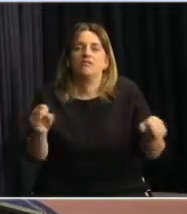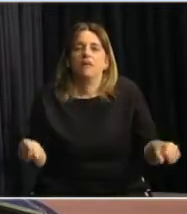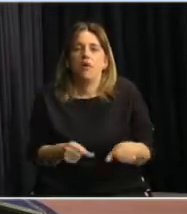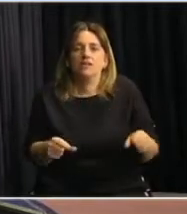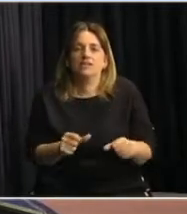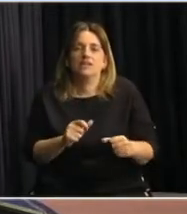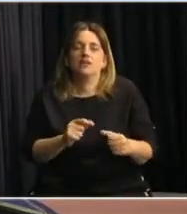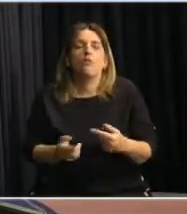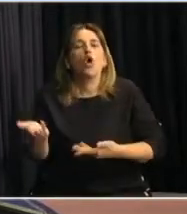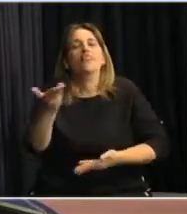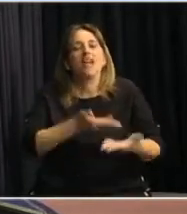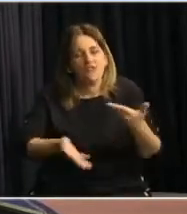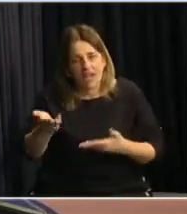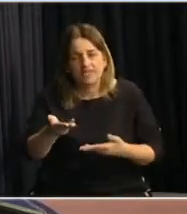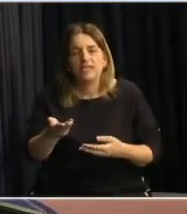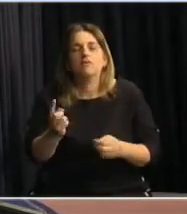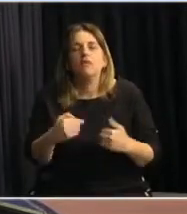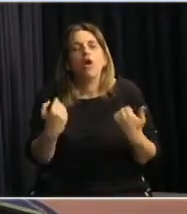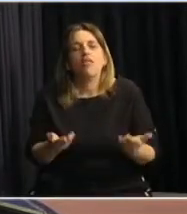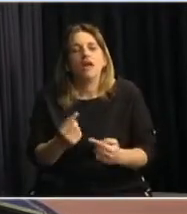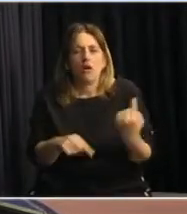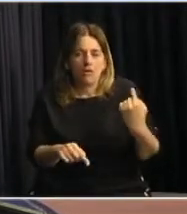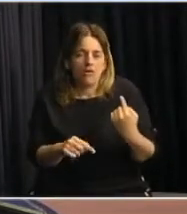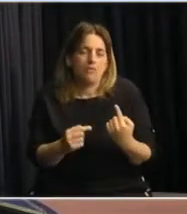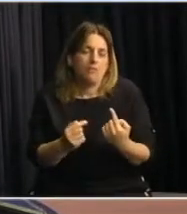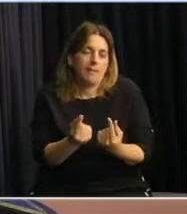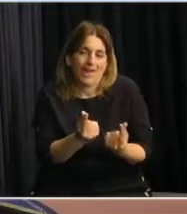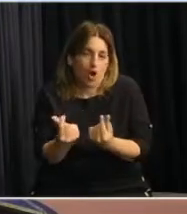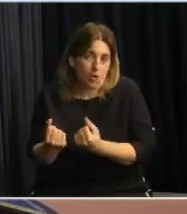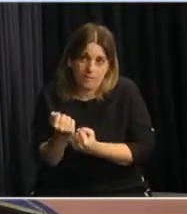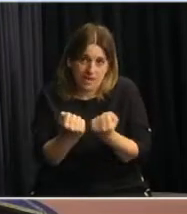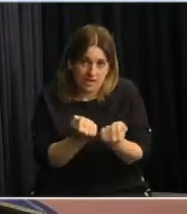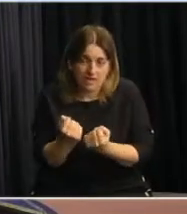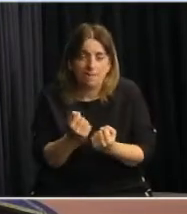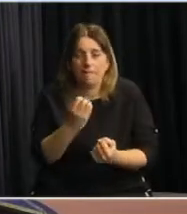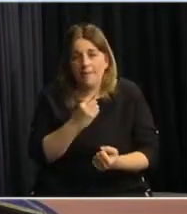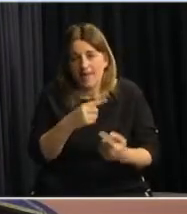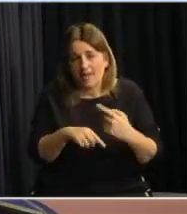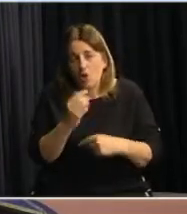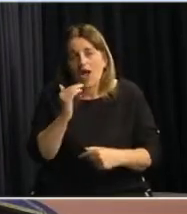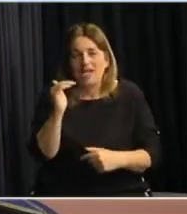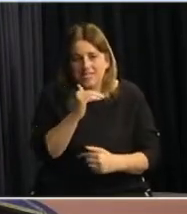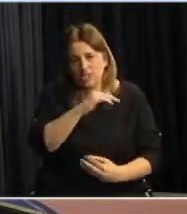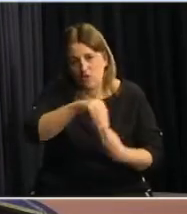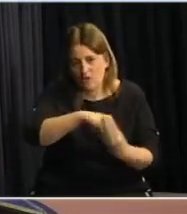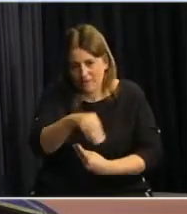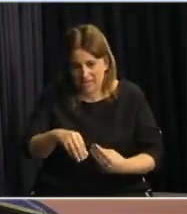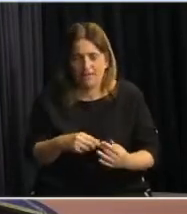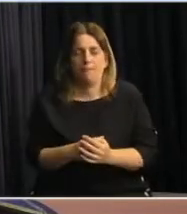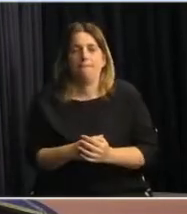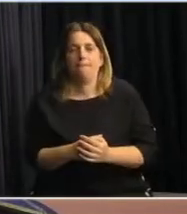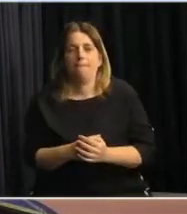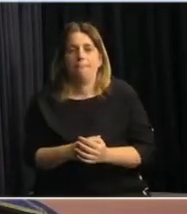transferencias económicas para los beneficiarios de las asignaciones familiares.